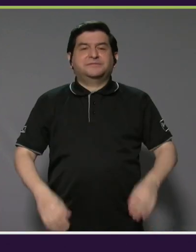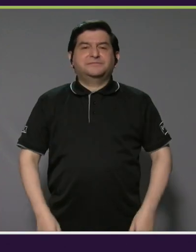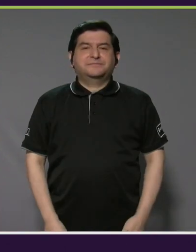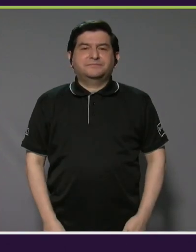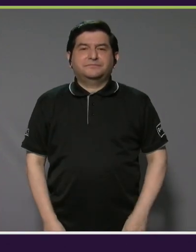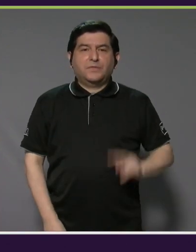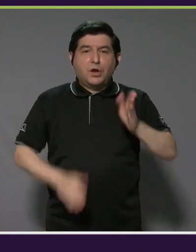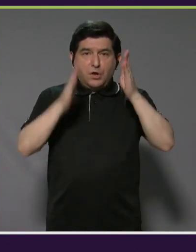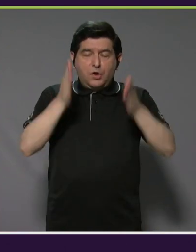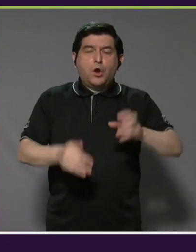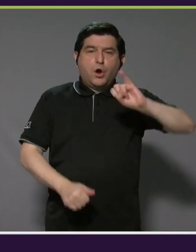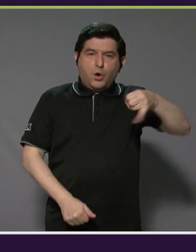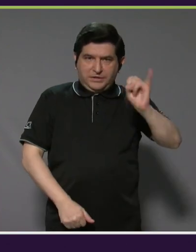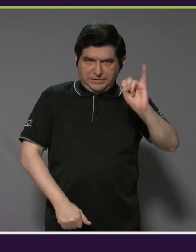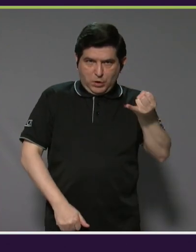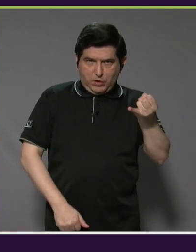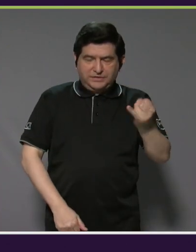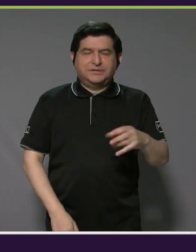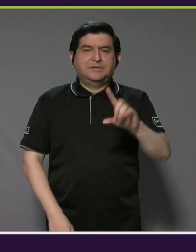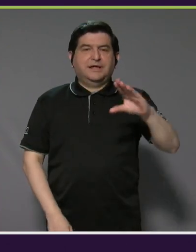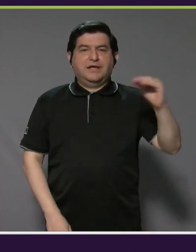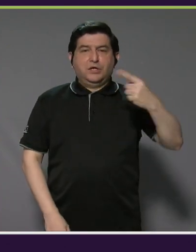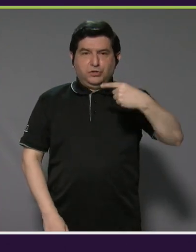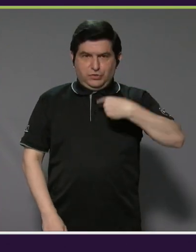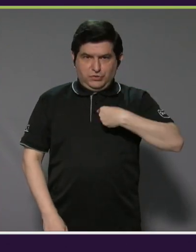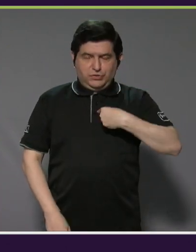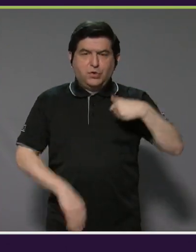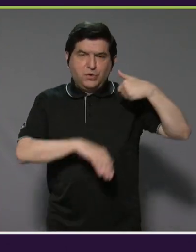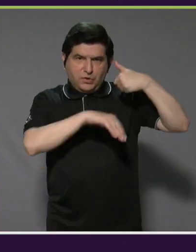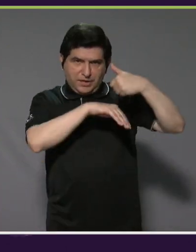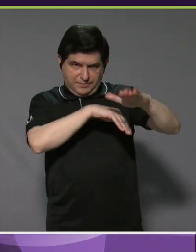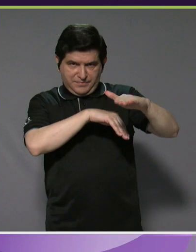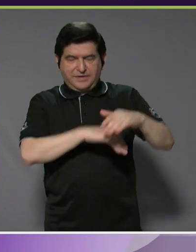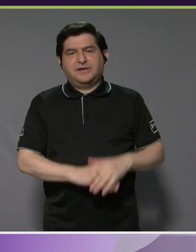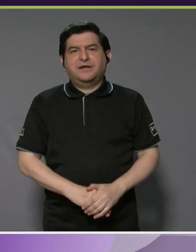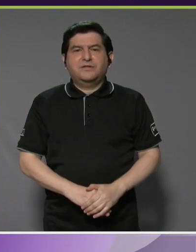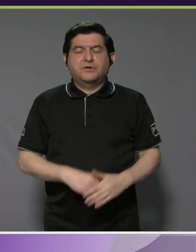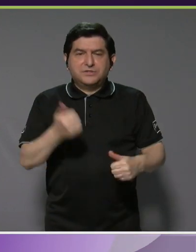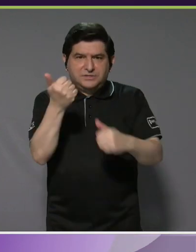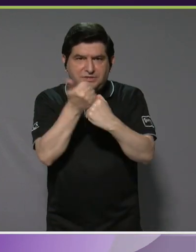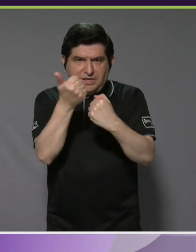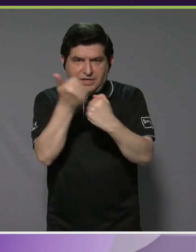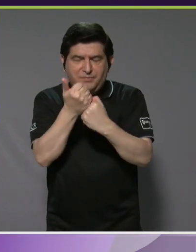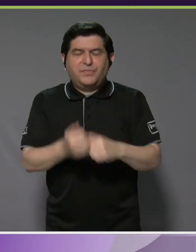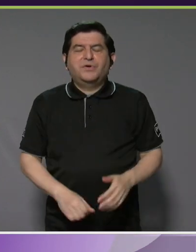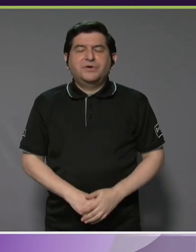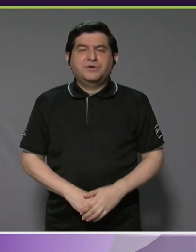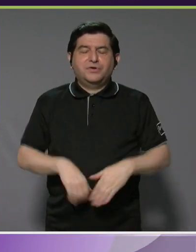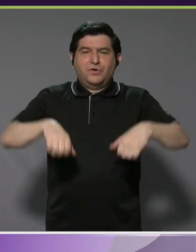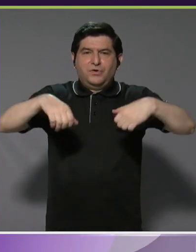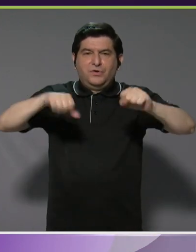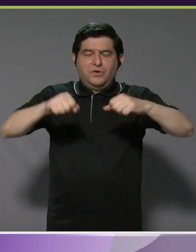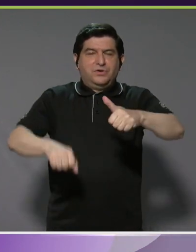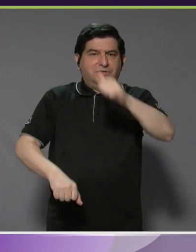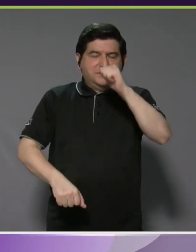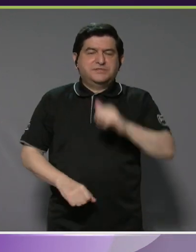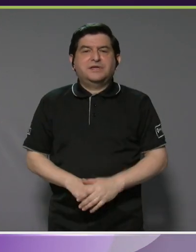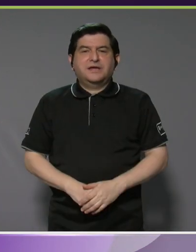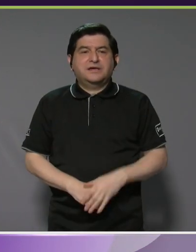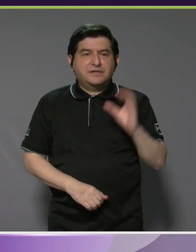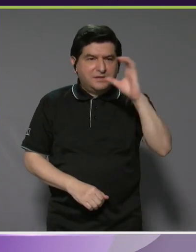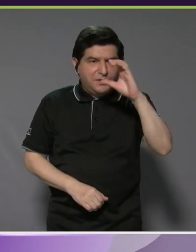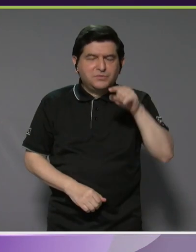Mi compañero JJ y yo nos enviaron a asistir con el Yeski, ayudarles a